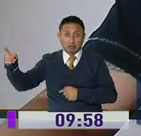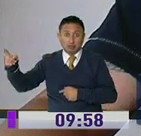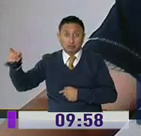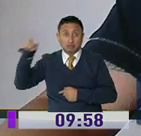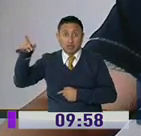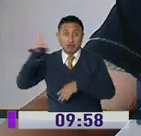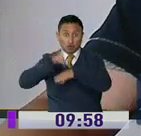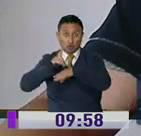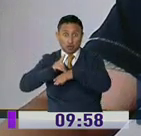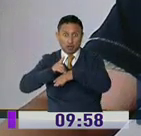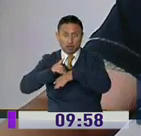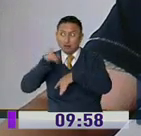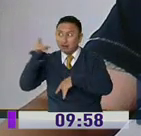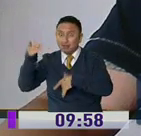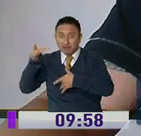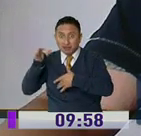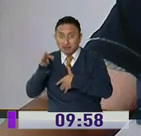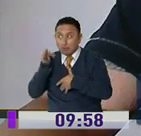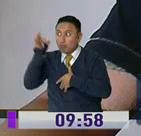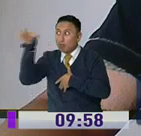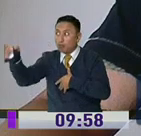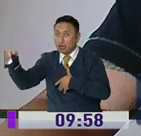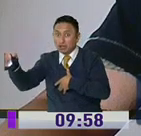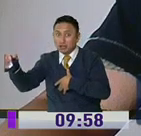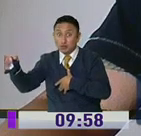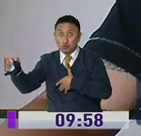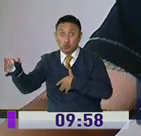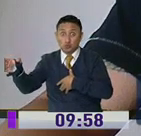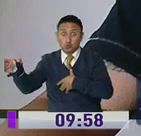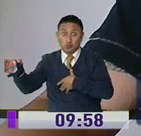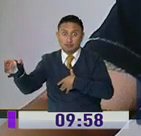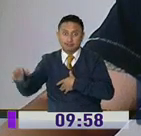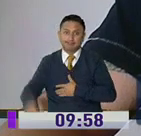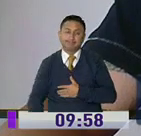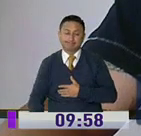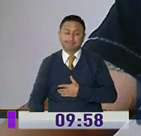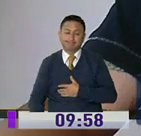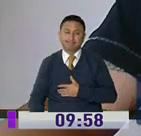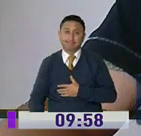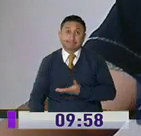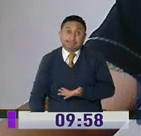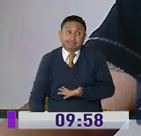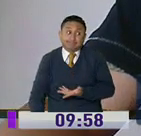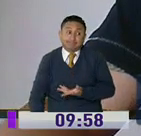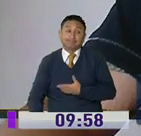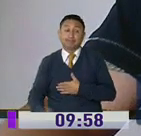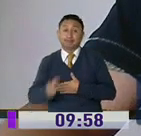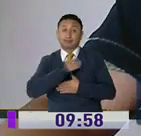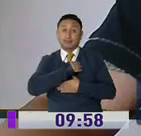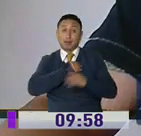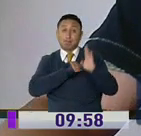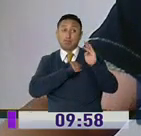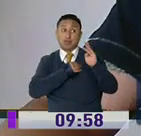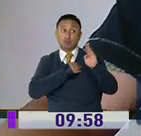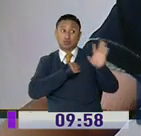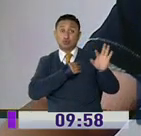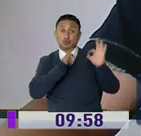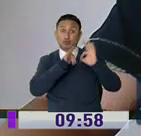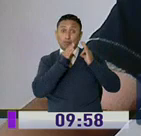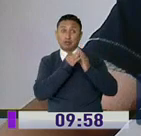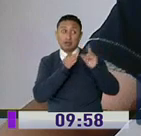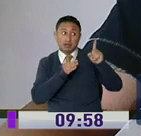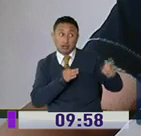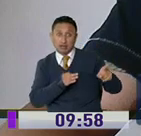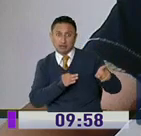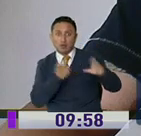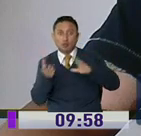que es doctora, que está con el virus. Y un familiar de nosotros también, un familiar